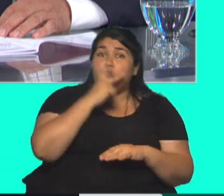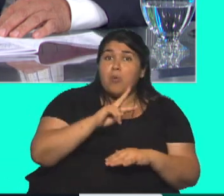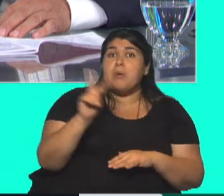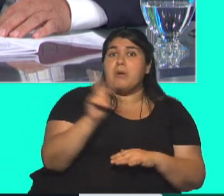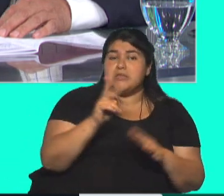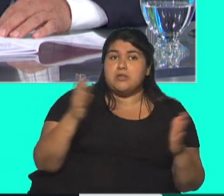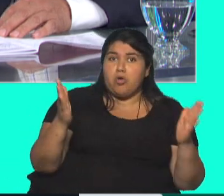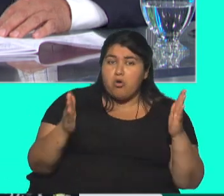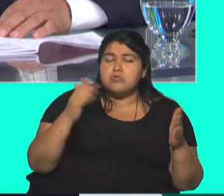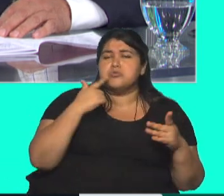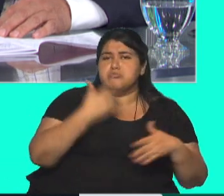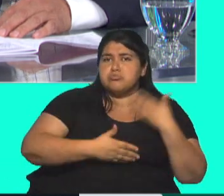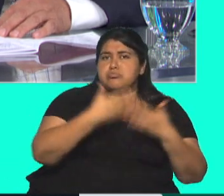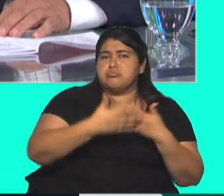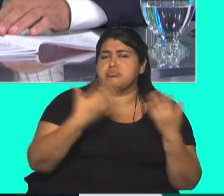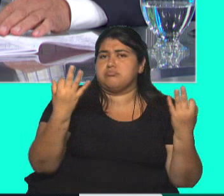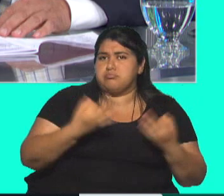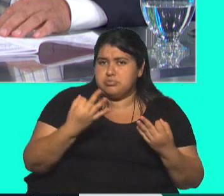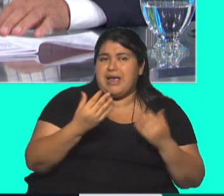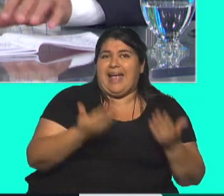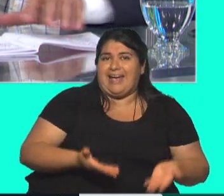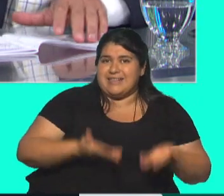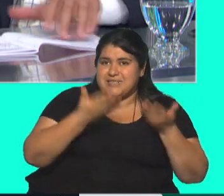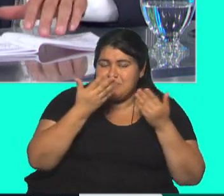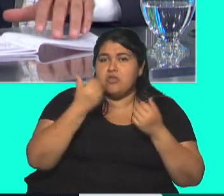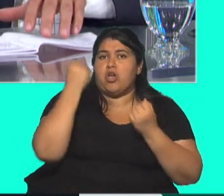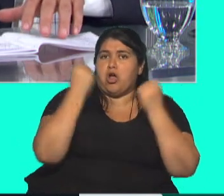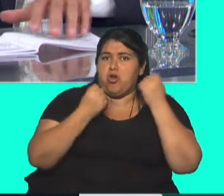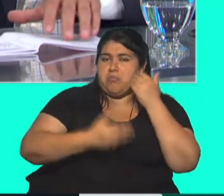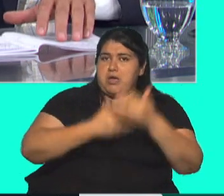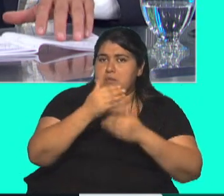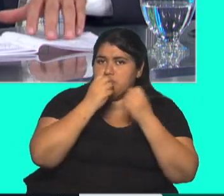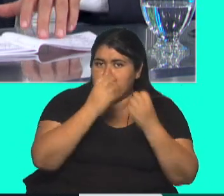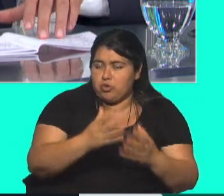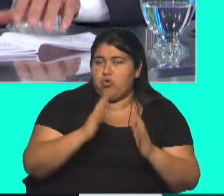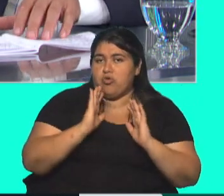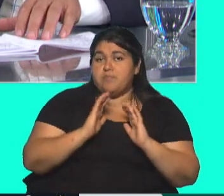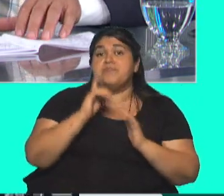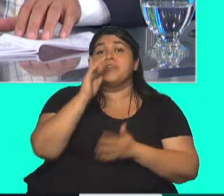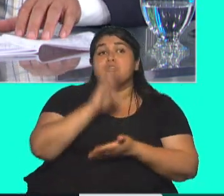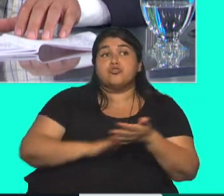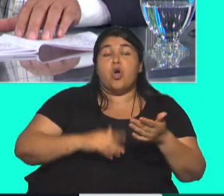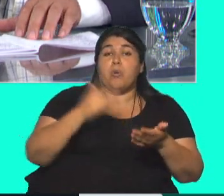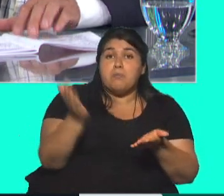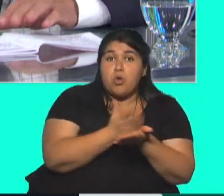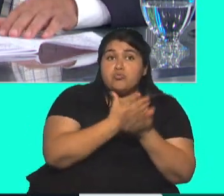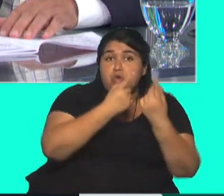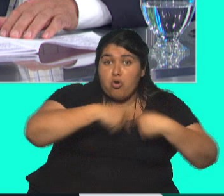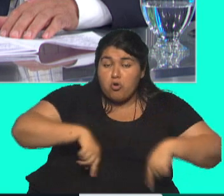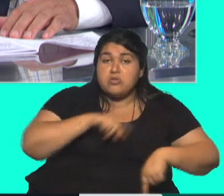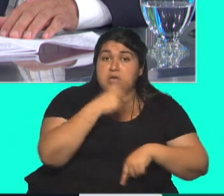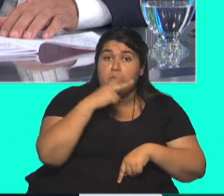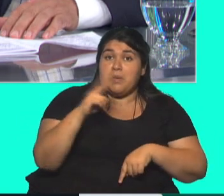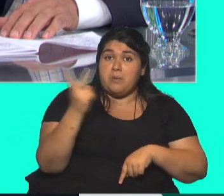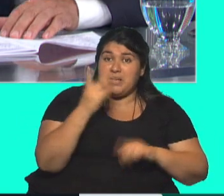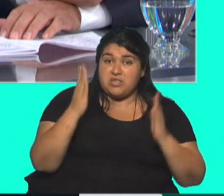pandemia. Crecimiento del 10% de la economía. Bueno, los índices de utilización de capacidad instalada del 2022 están en